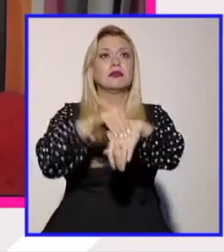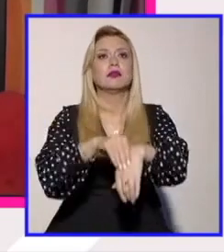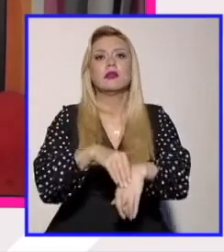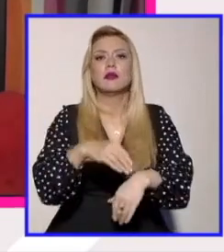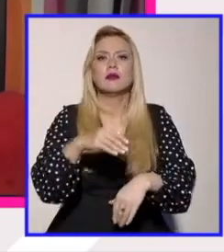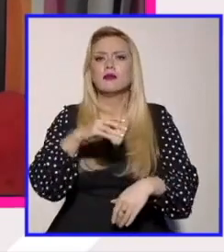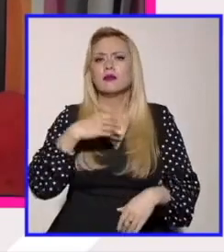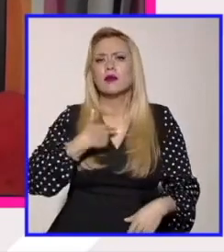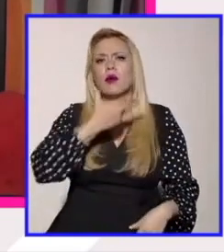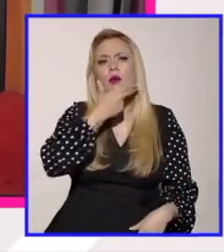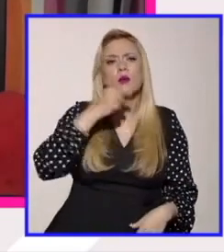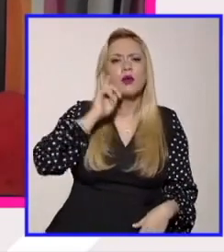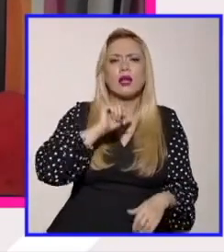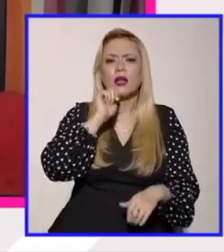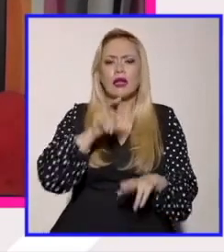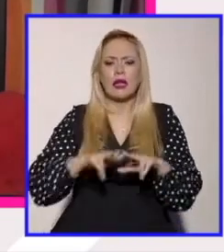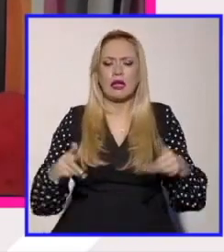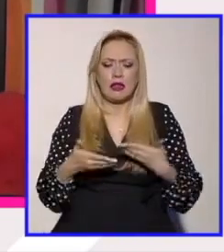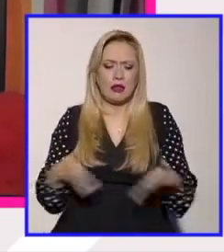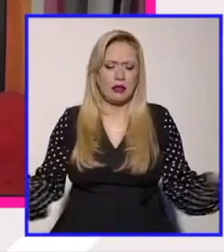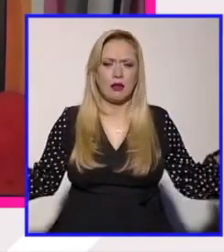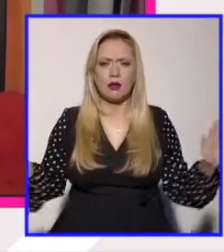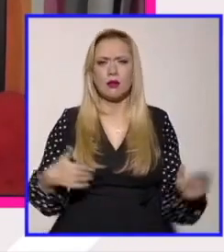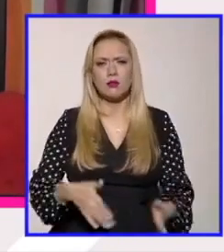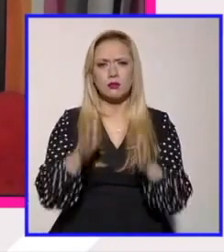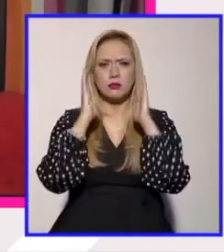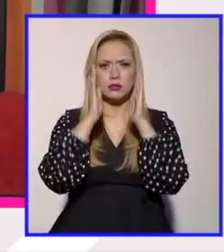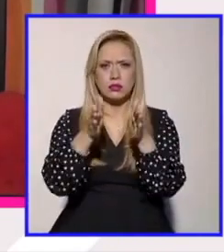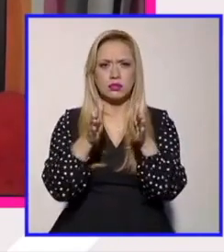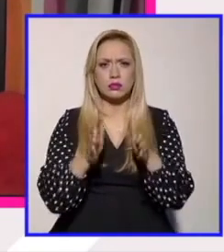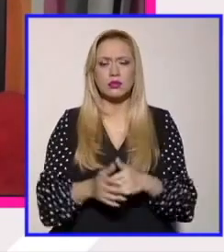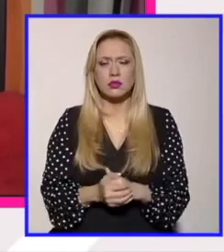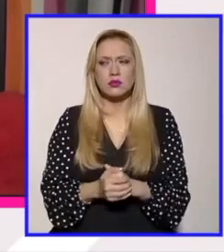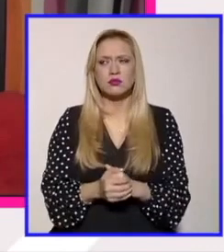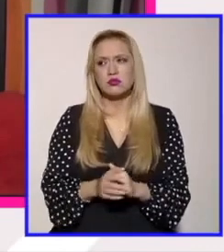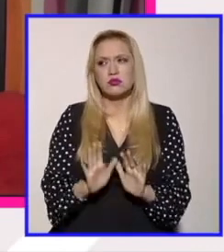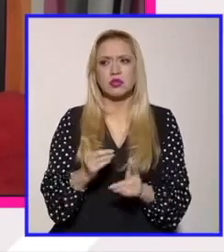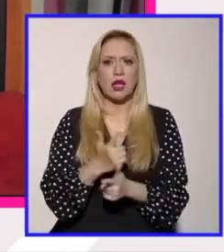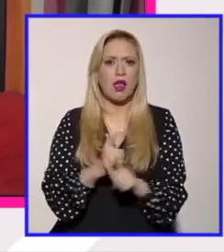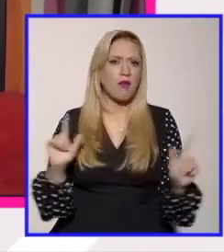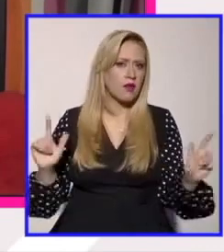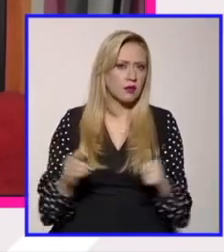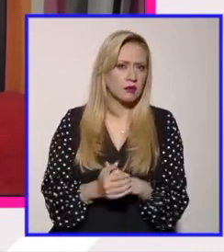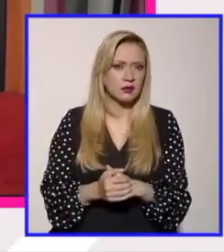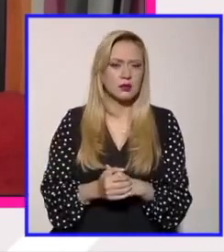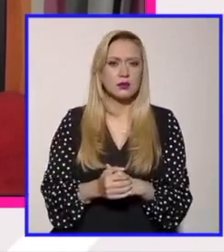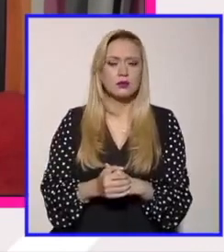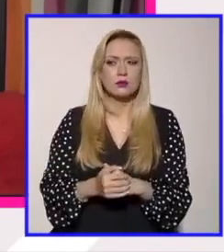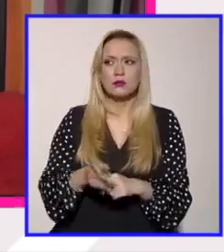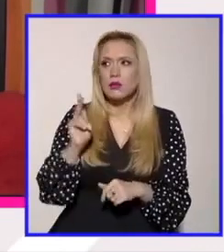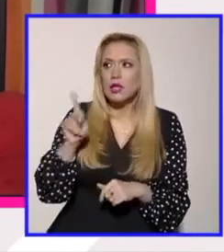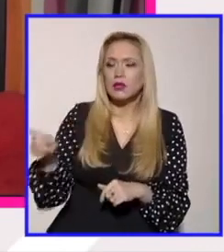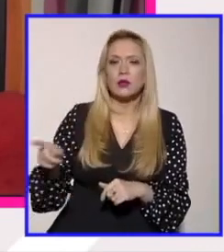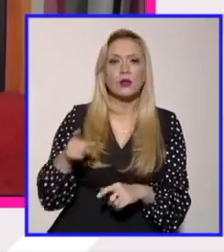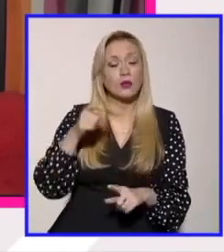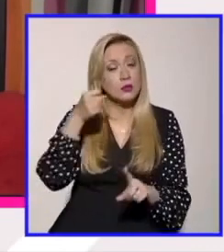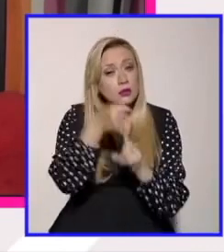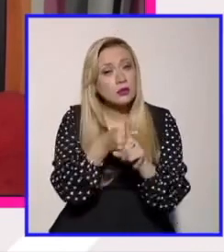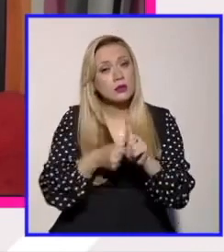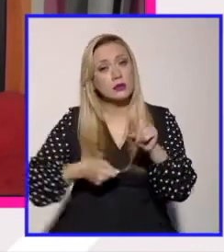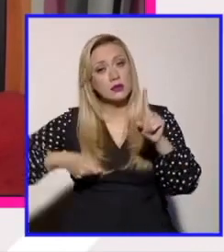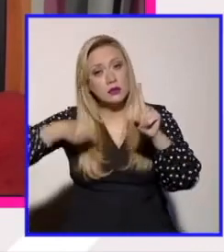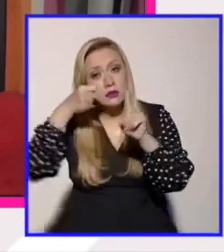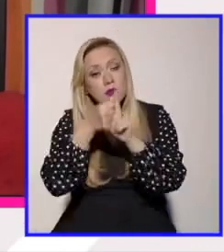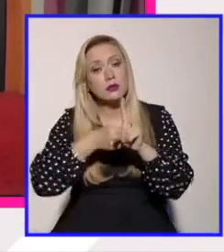repente les dicen hay otros grupos que también tienen que estar representados y que tienen unas luchas que